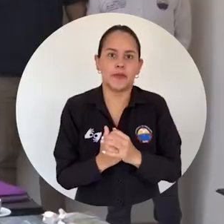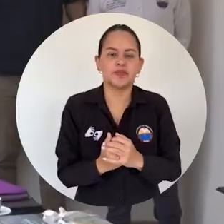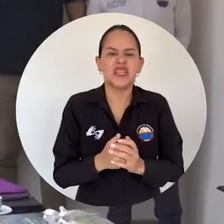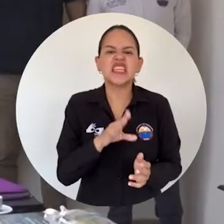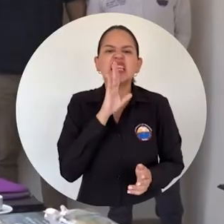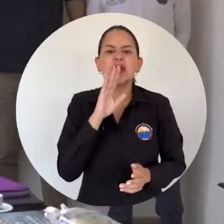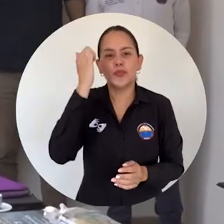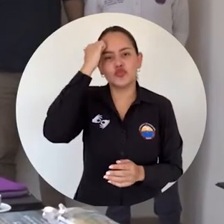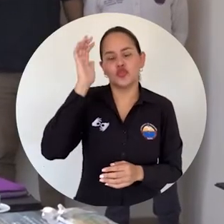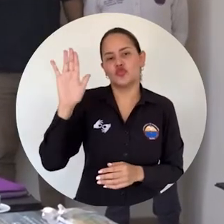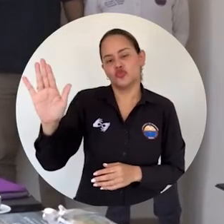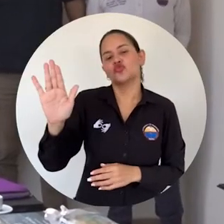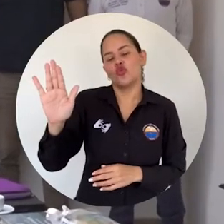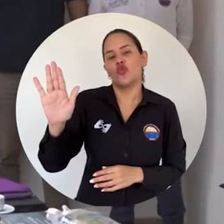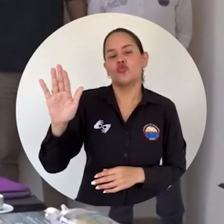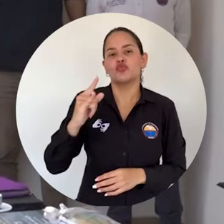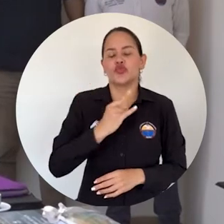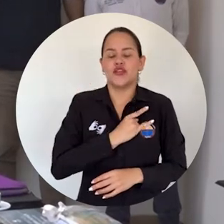Valladolid.